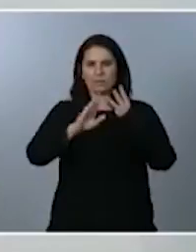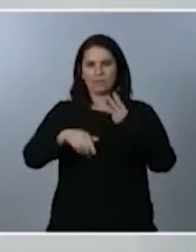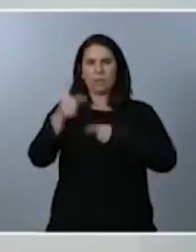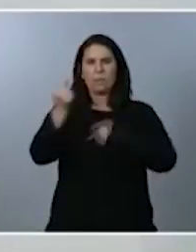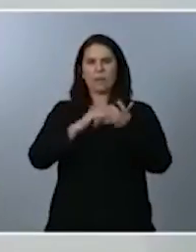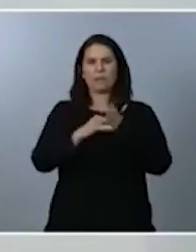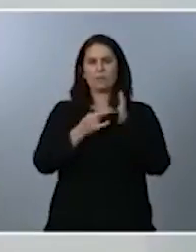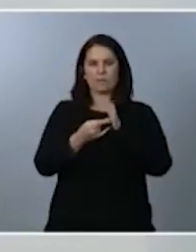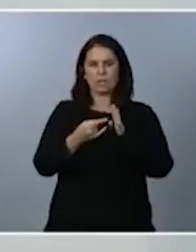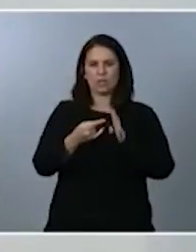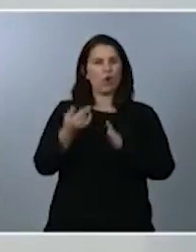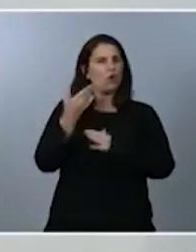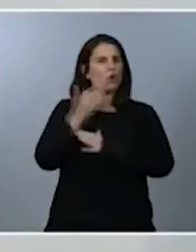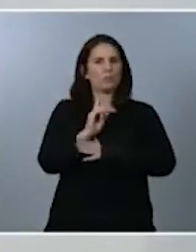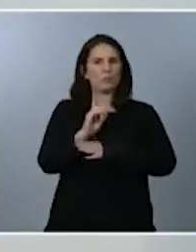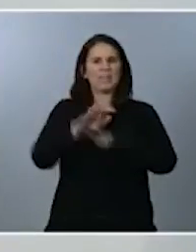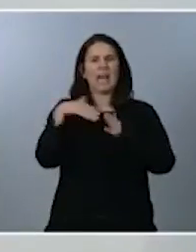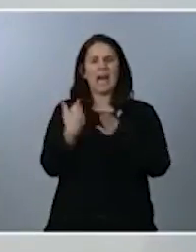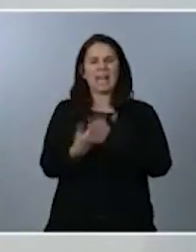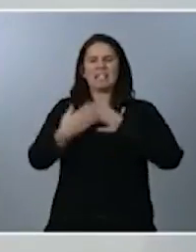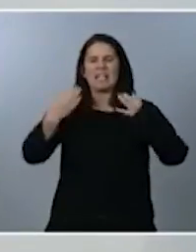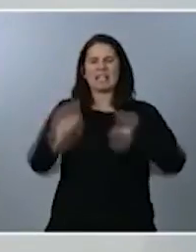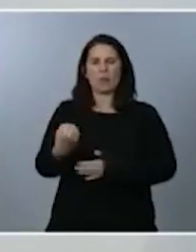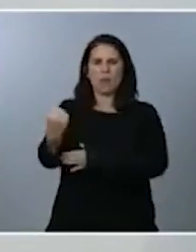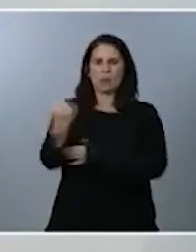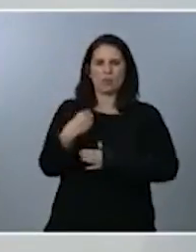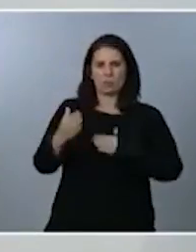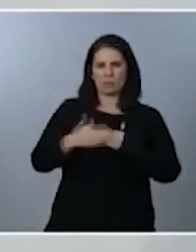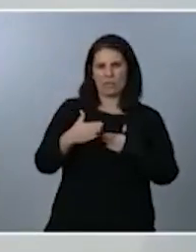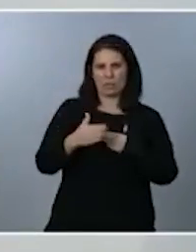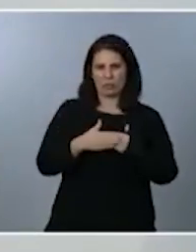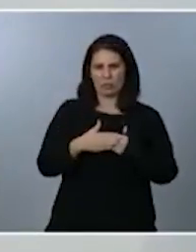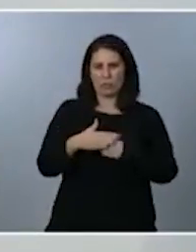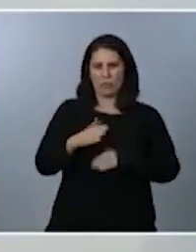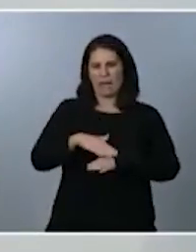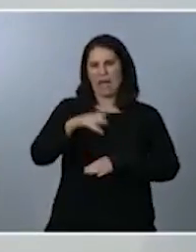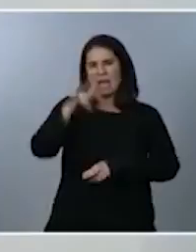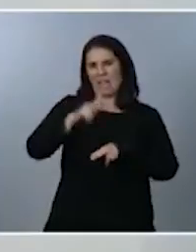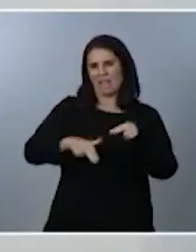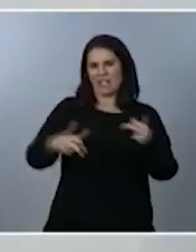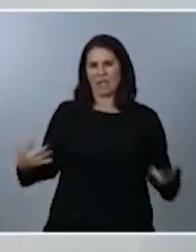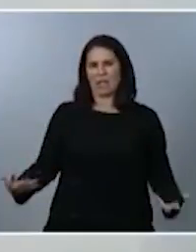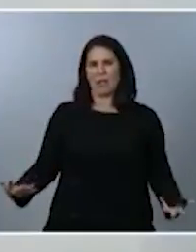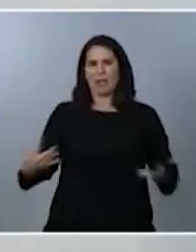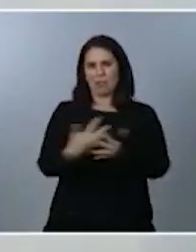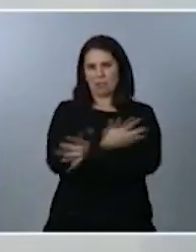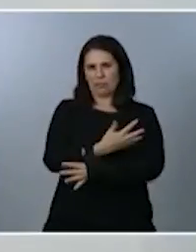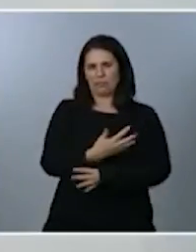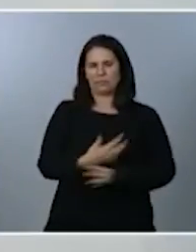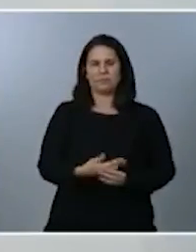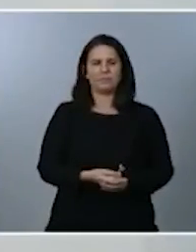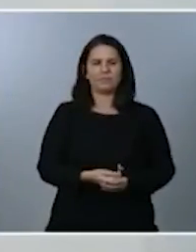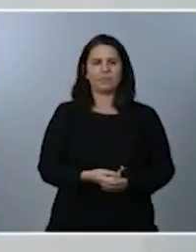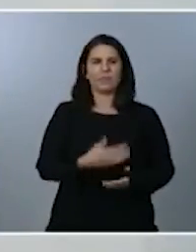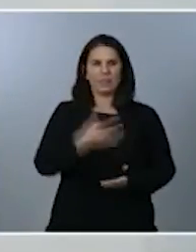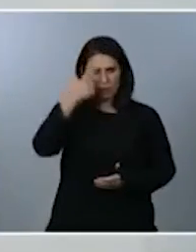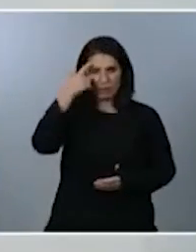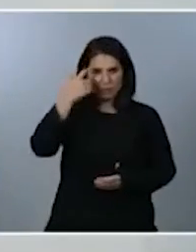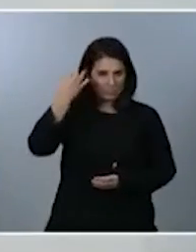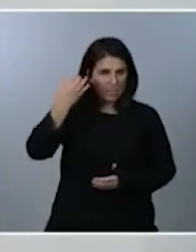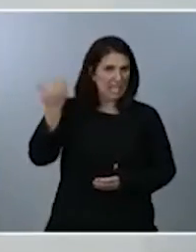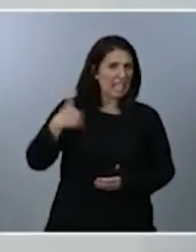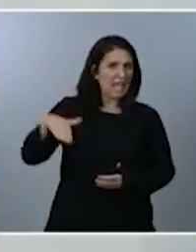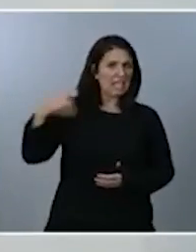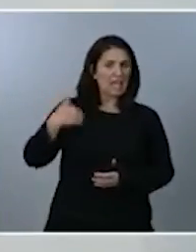asegurarse los apoyos parlamentarios mínimos para evitar un chasco como el del año anterior quería saber si ya tienen asegurados esos